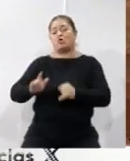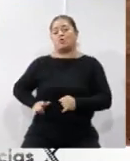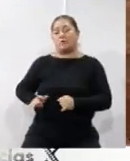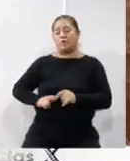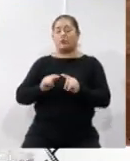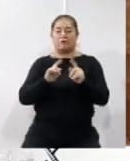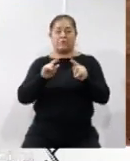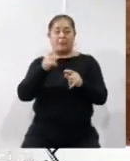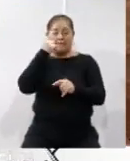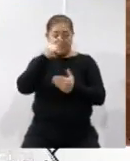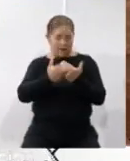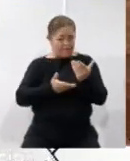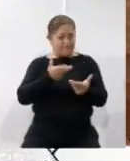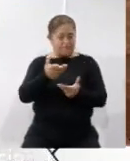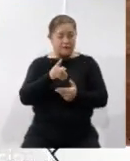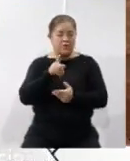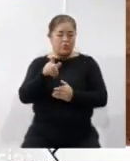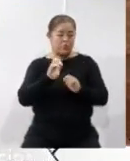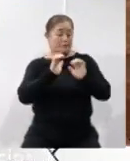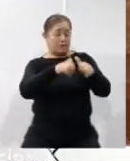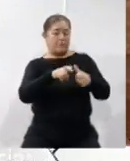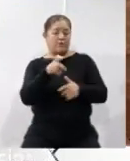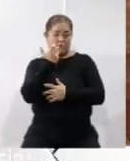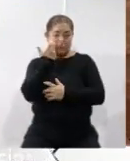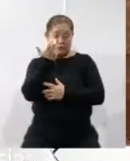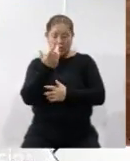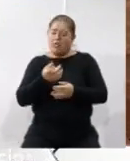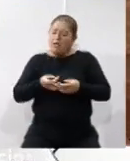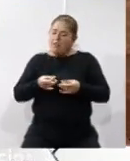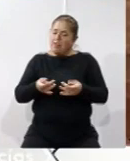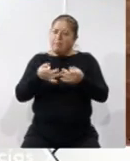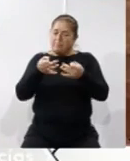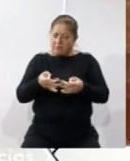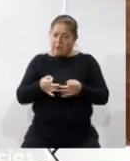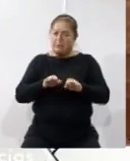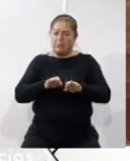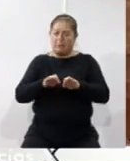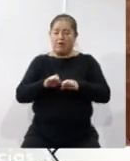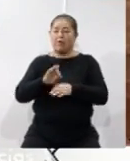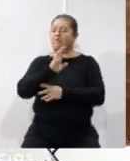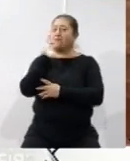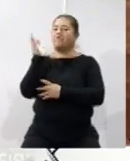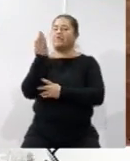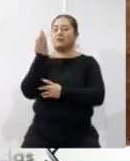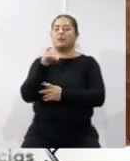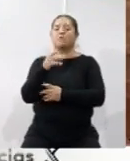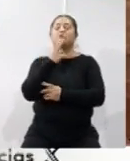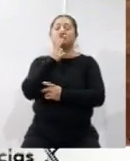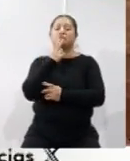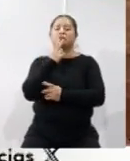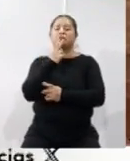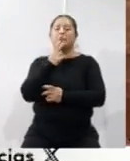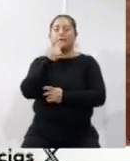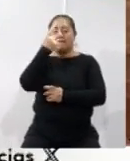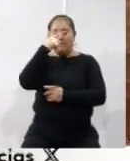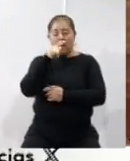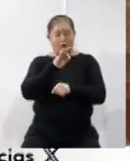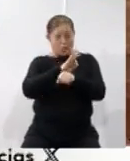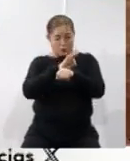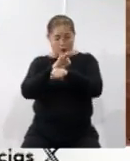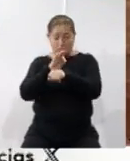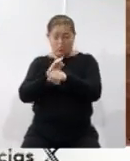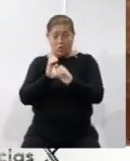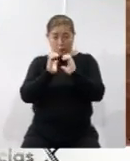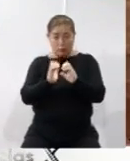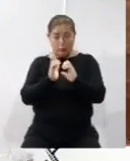para poder ofrecer una vacante que es un empleo digno, estable, de carácter federal, que nos sirve mucho para poder custodiar y